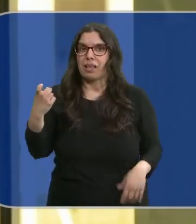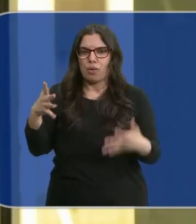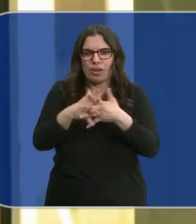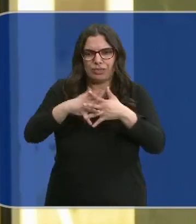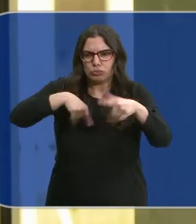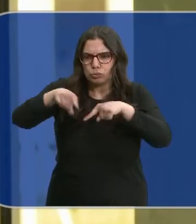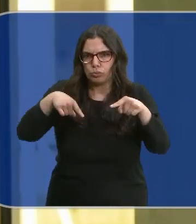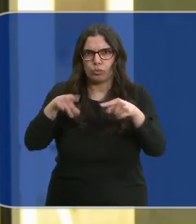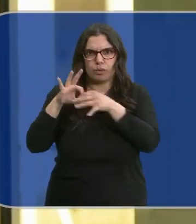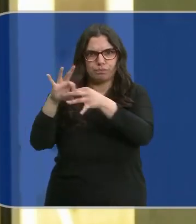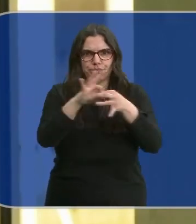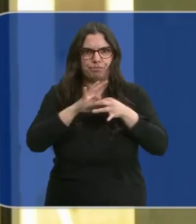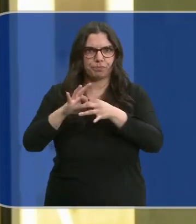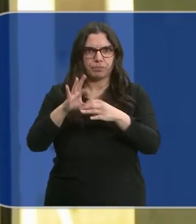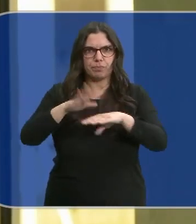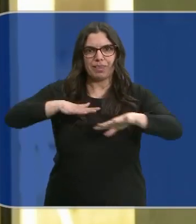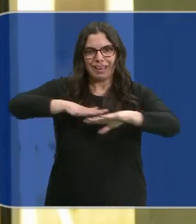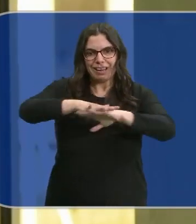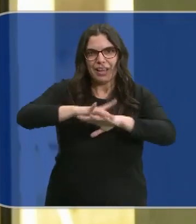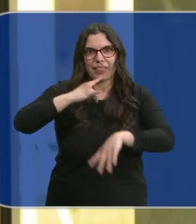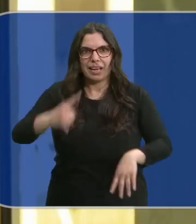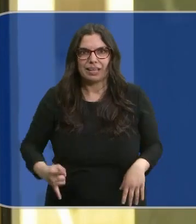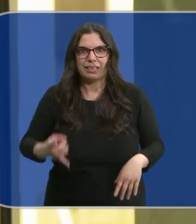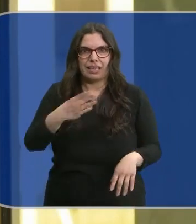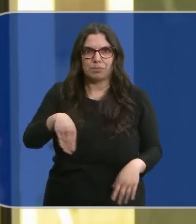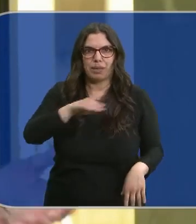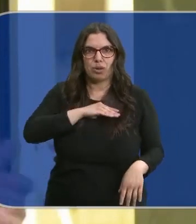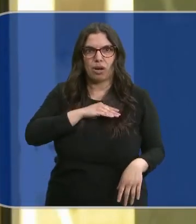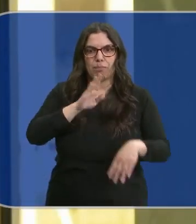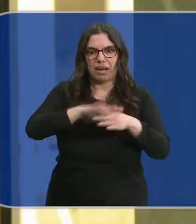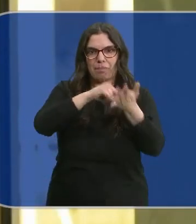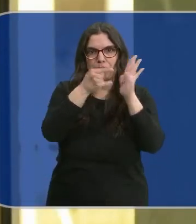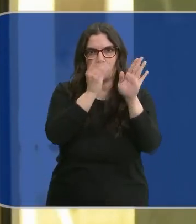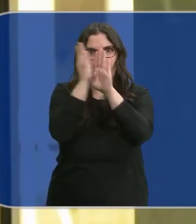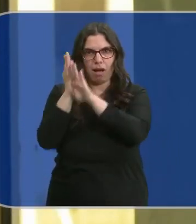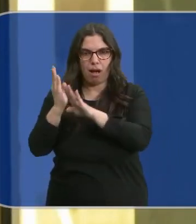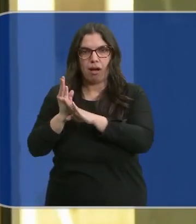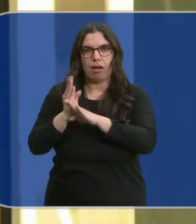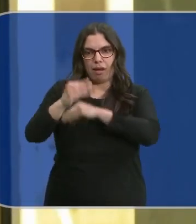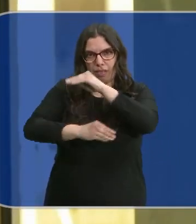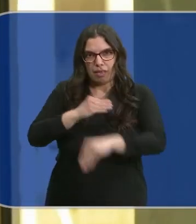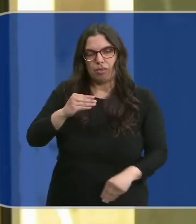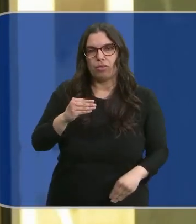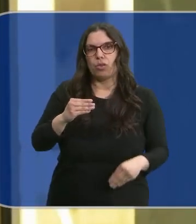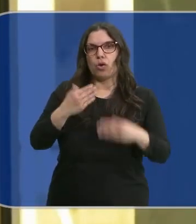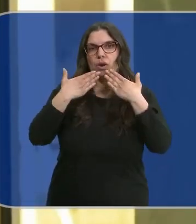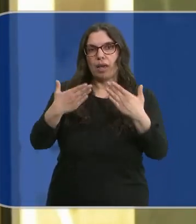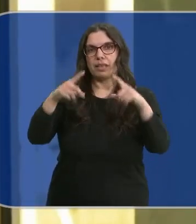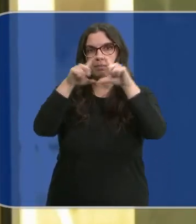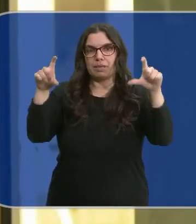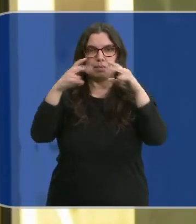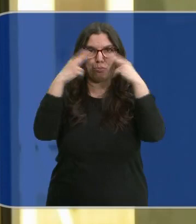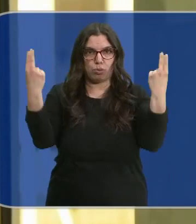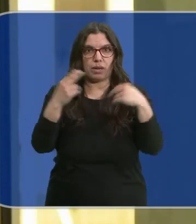infraestructuras de red eléctrica española en la planificación que se está realizando a través de la empresa